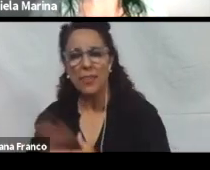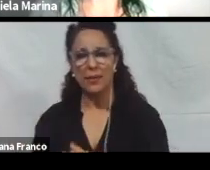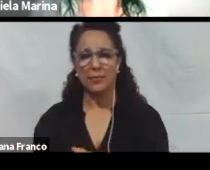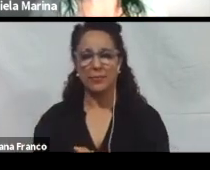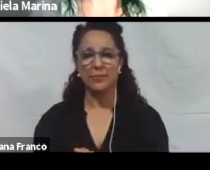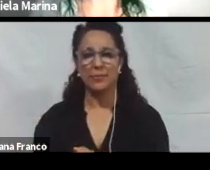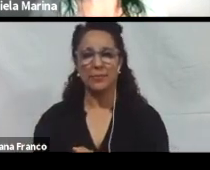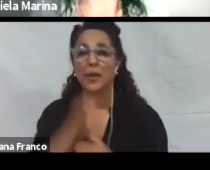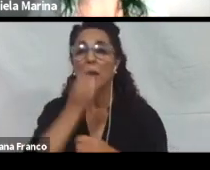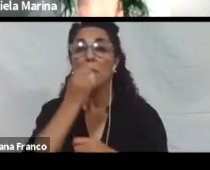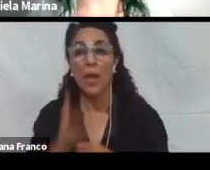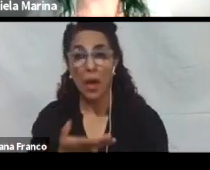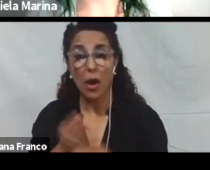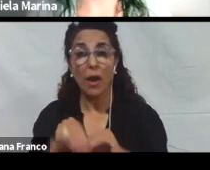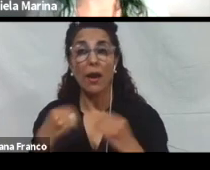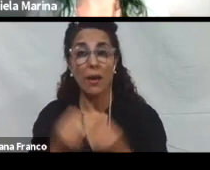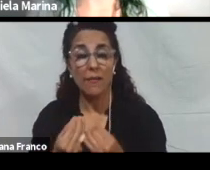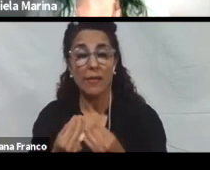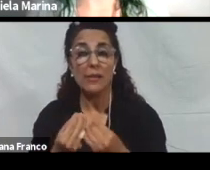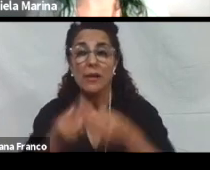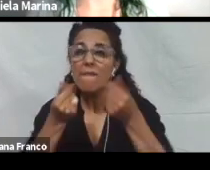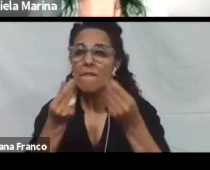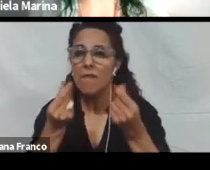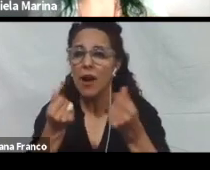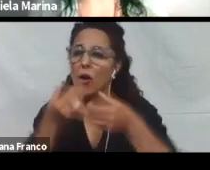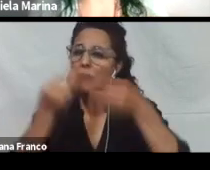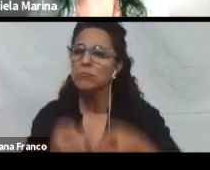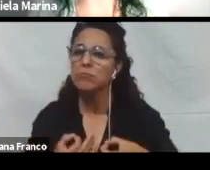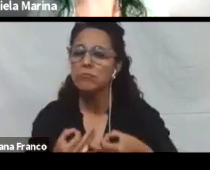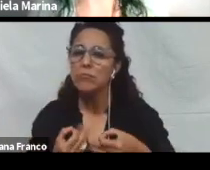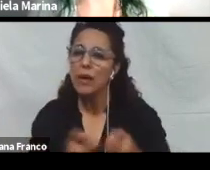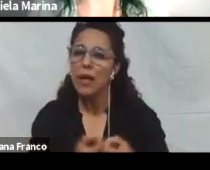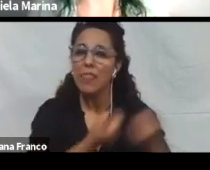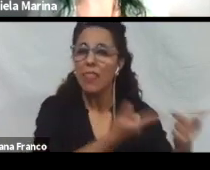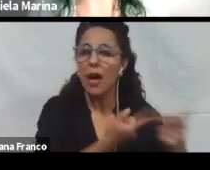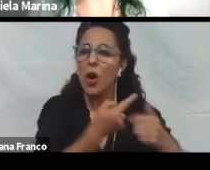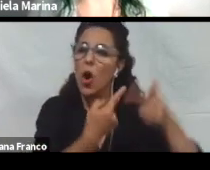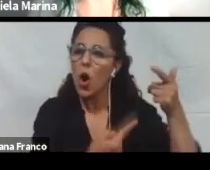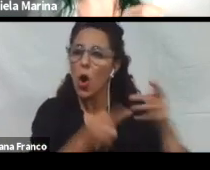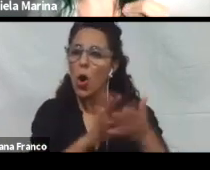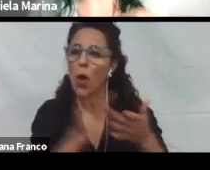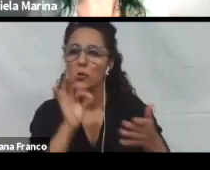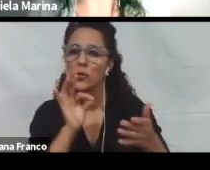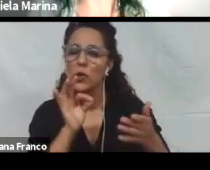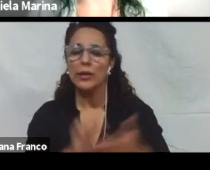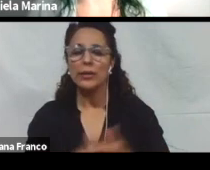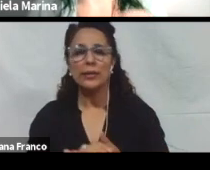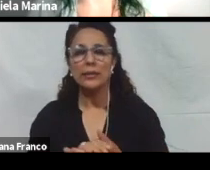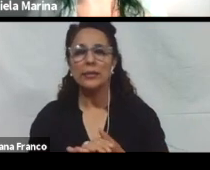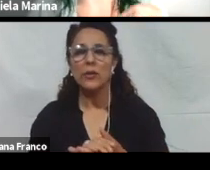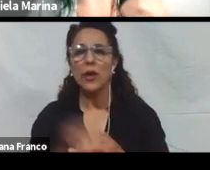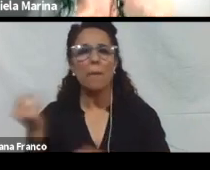Mejorar la relevancia, el valor y la autenticidad. Esto es proporcionar distintas opciones que optimicen lo que es relevante,